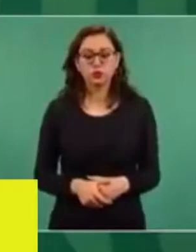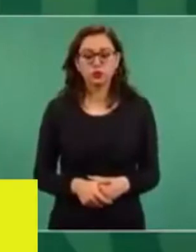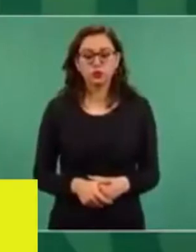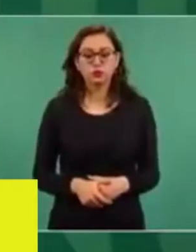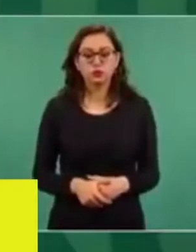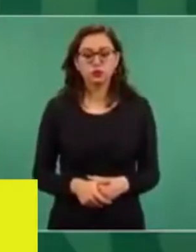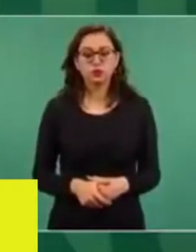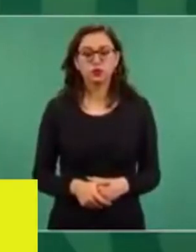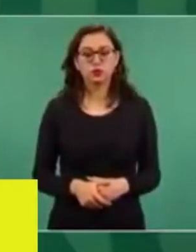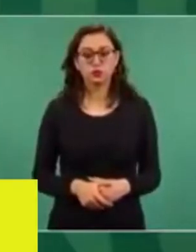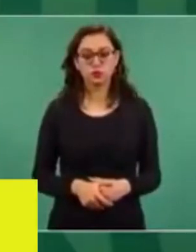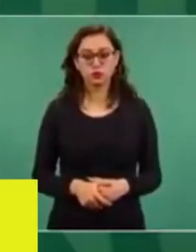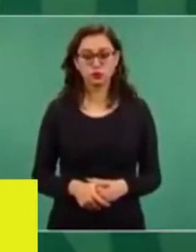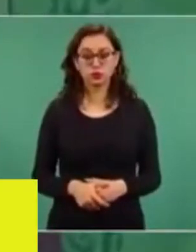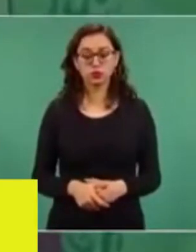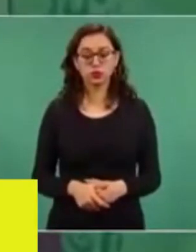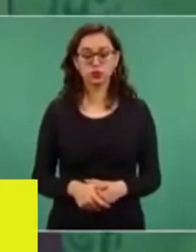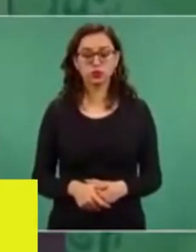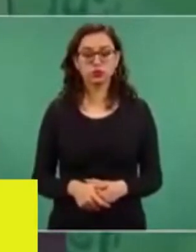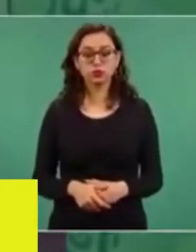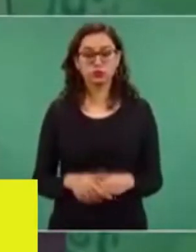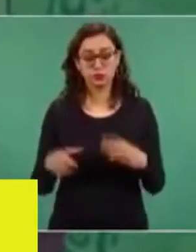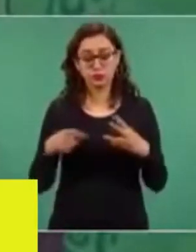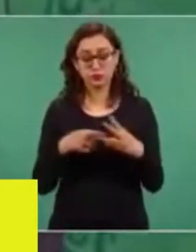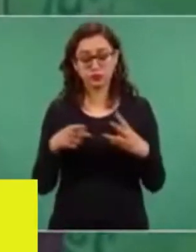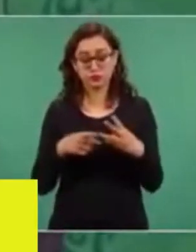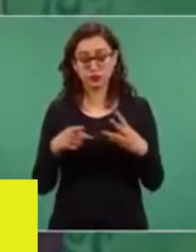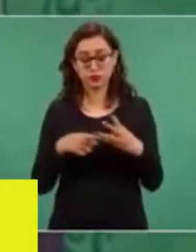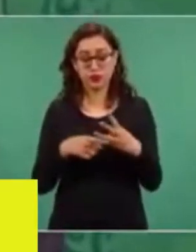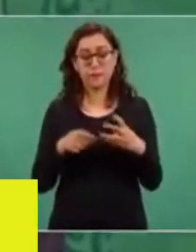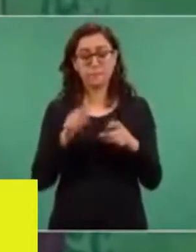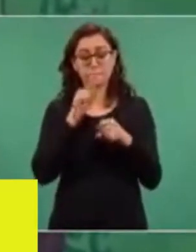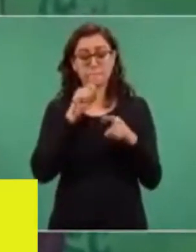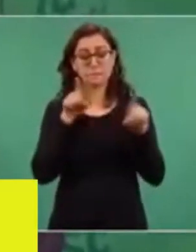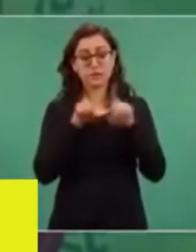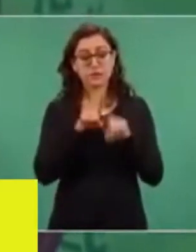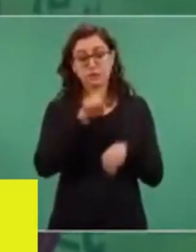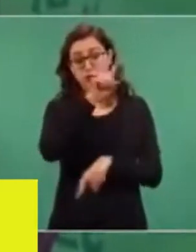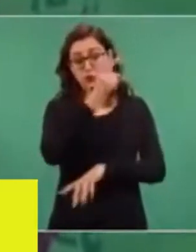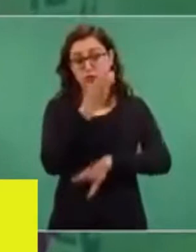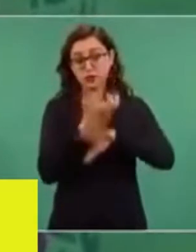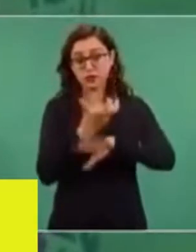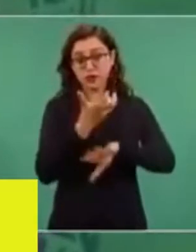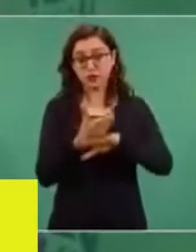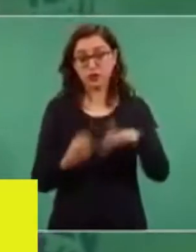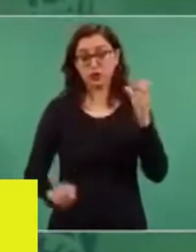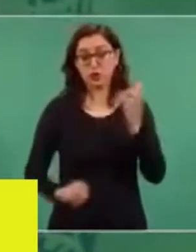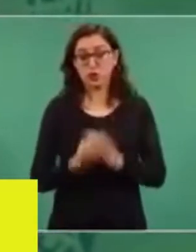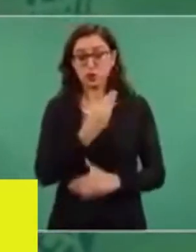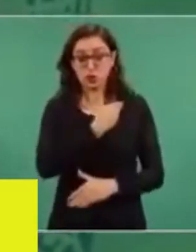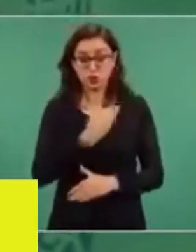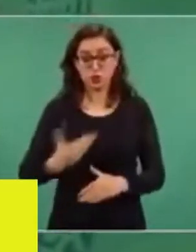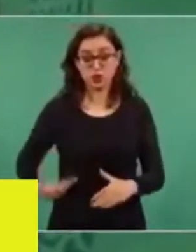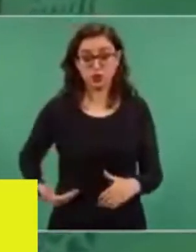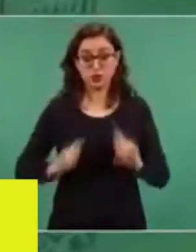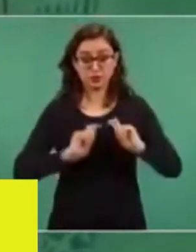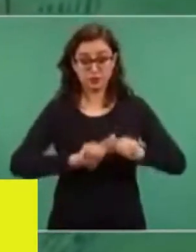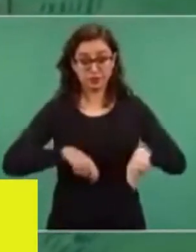El acto de vestidura del nuevo presidente de Estados Unidos de América,